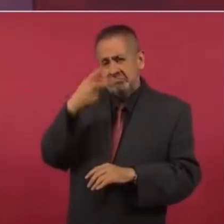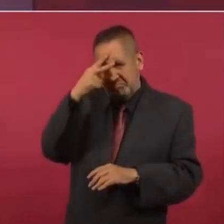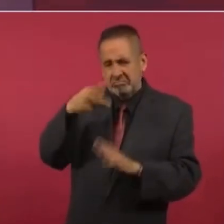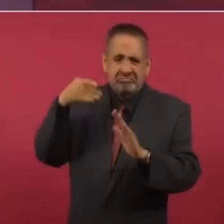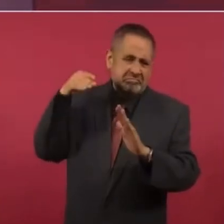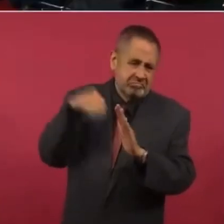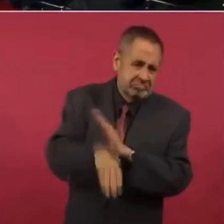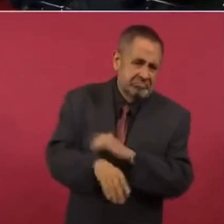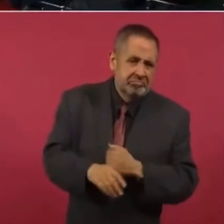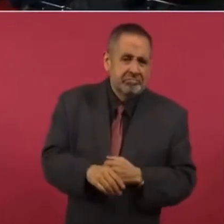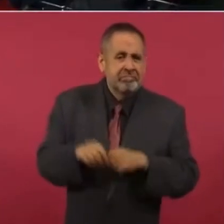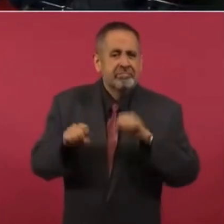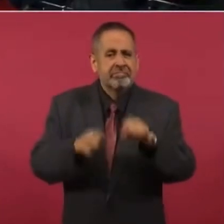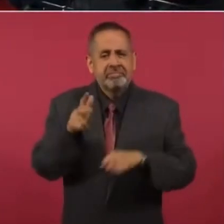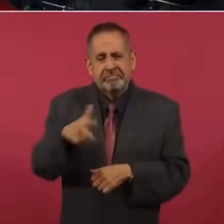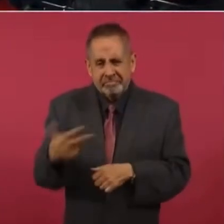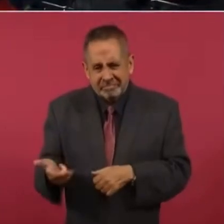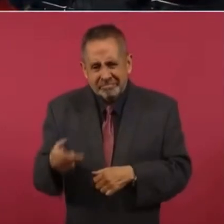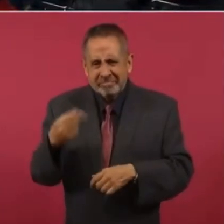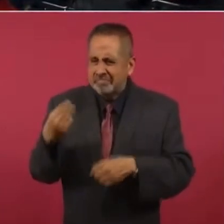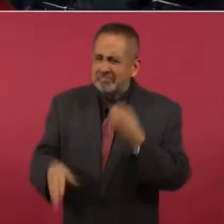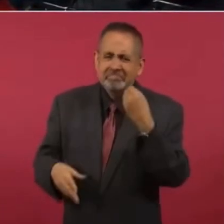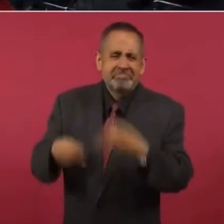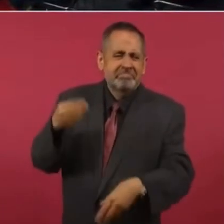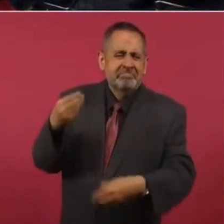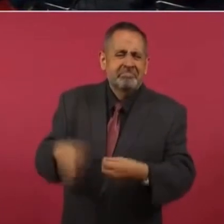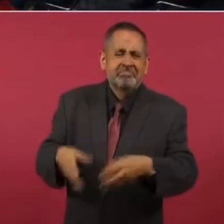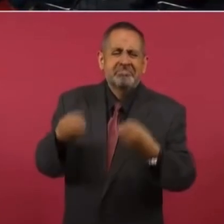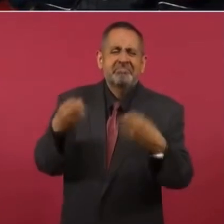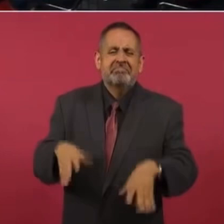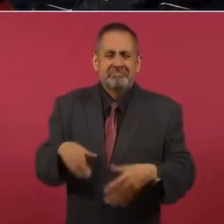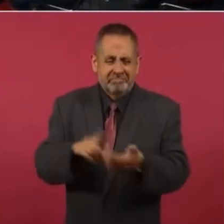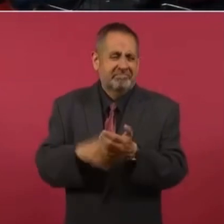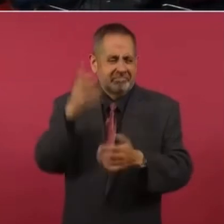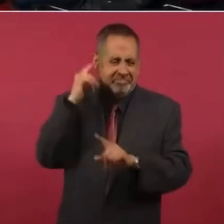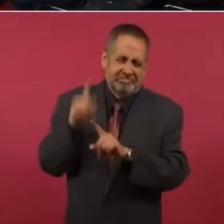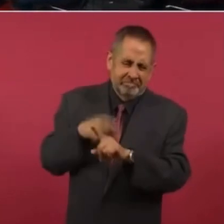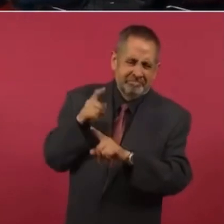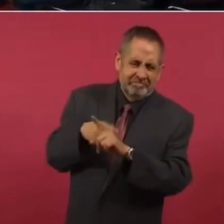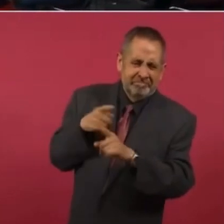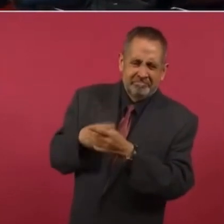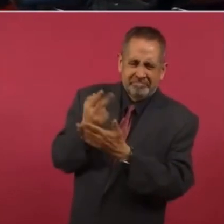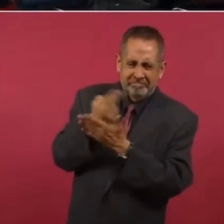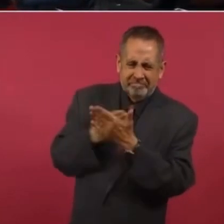se caían las bicicletas. Sí, si hay un cambio,